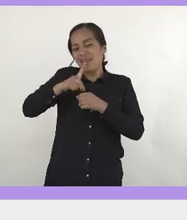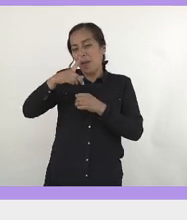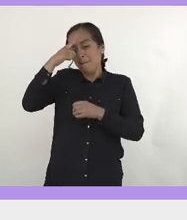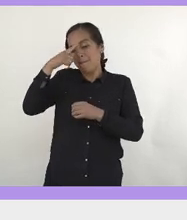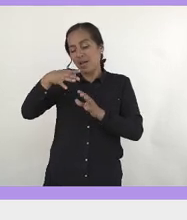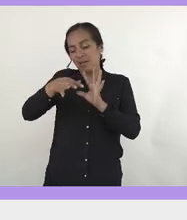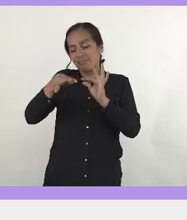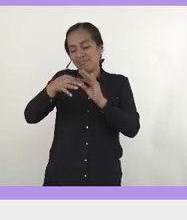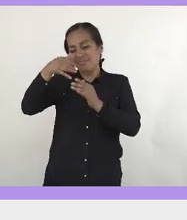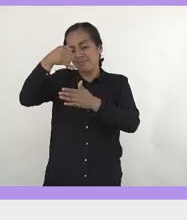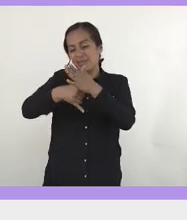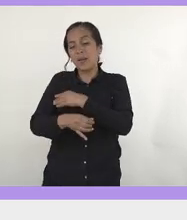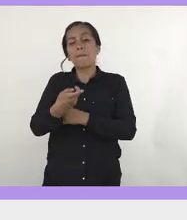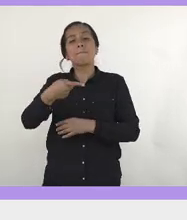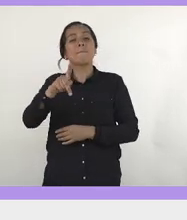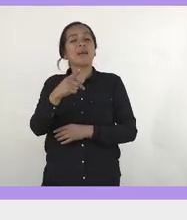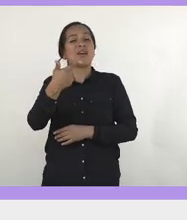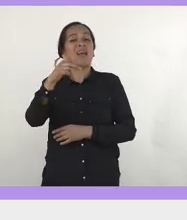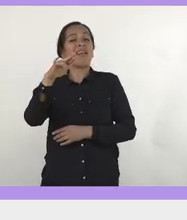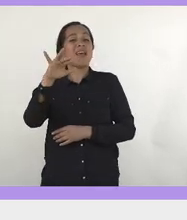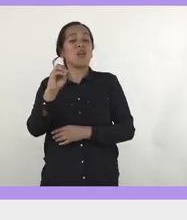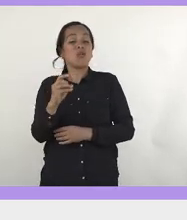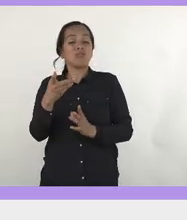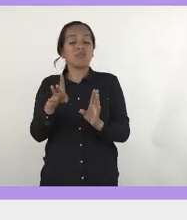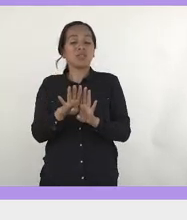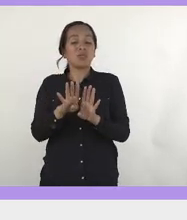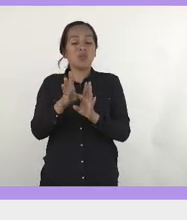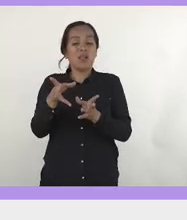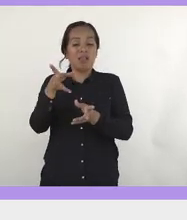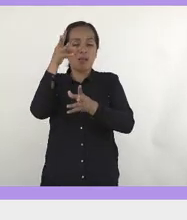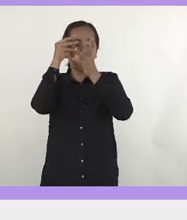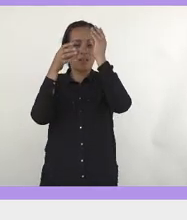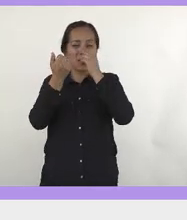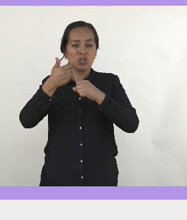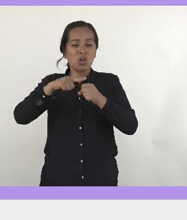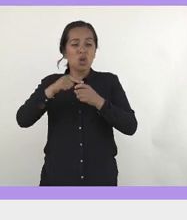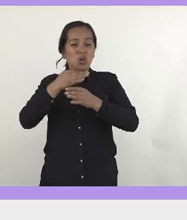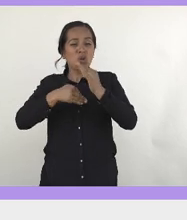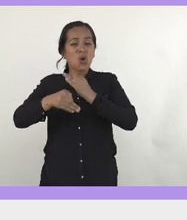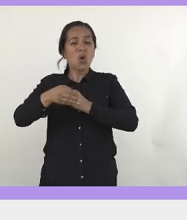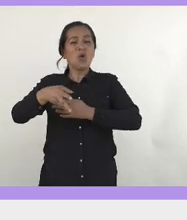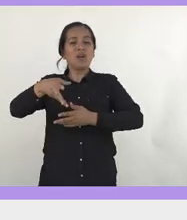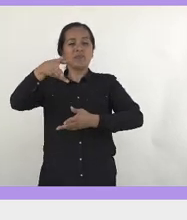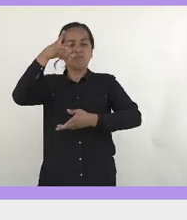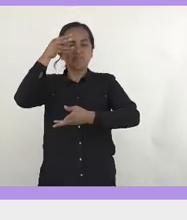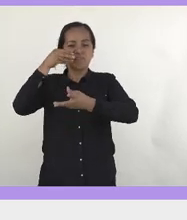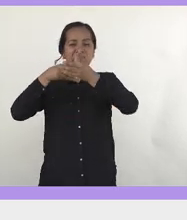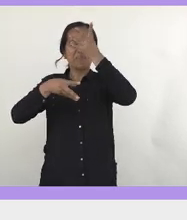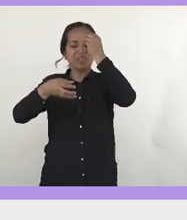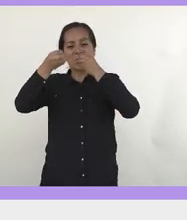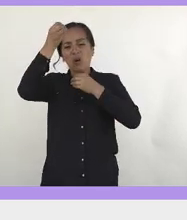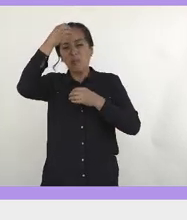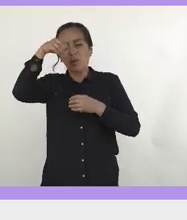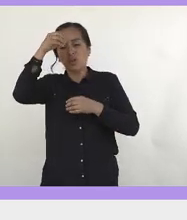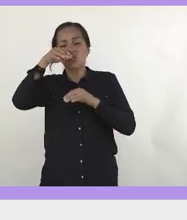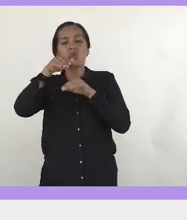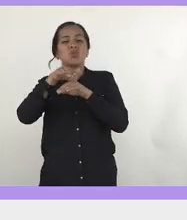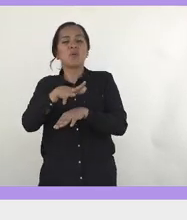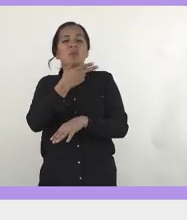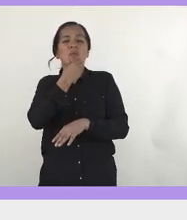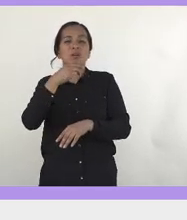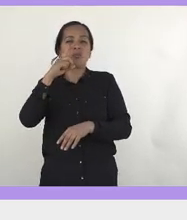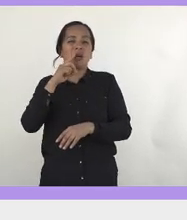pero el género es una construcción social. Por lo tanto, toda la narrativa que hemos construido en torno al género,